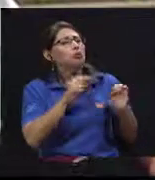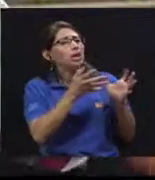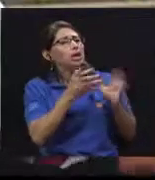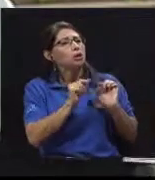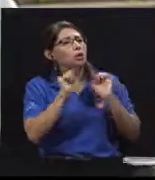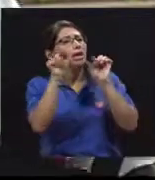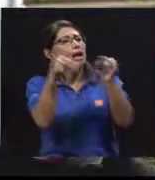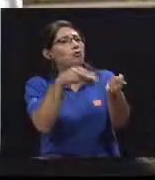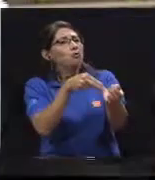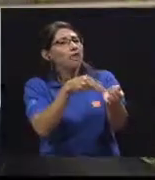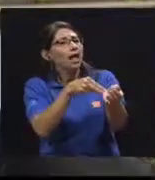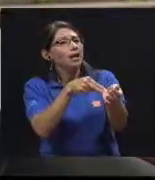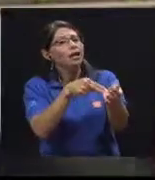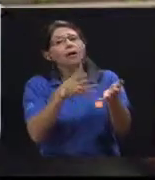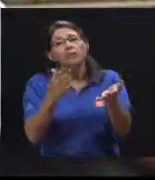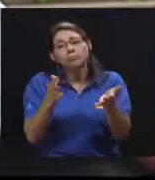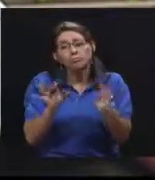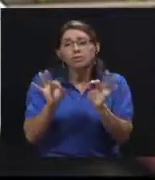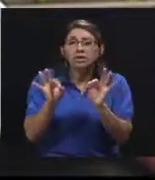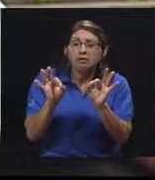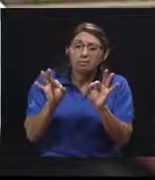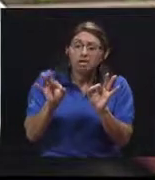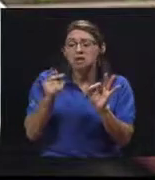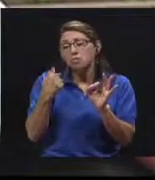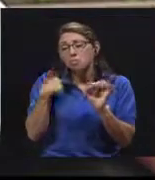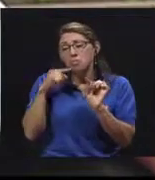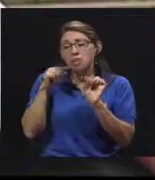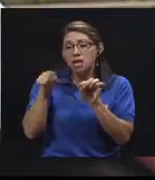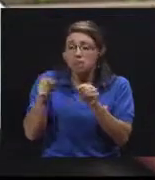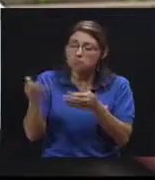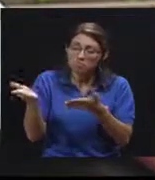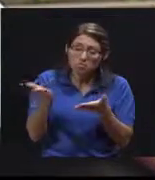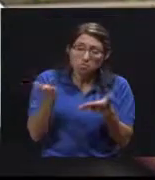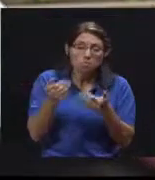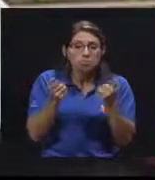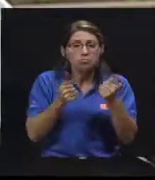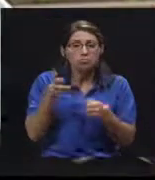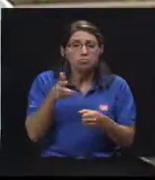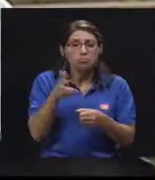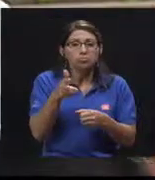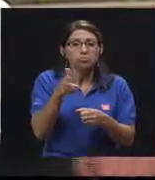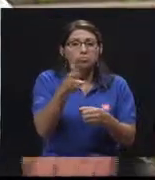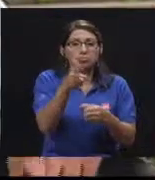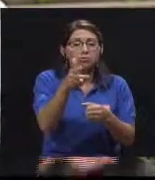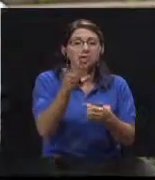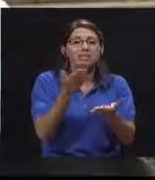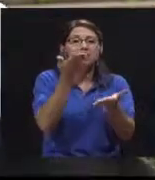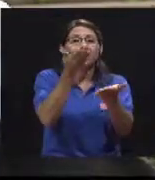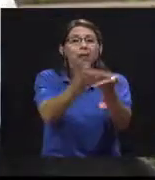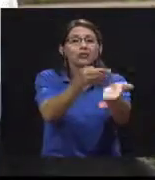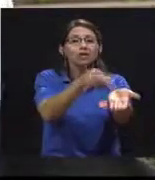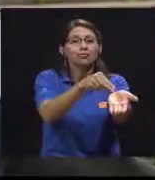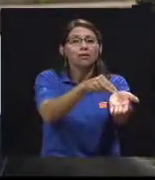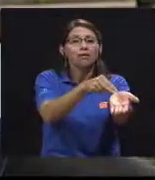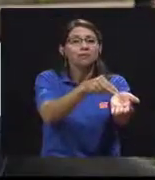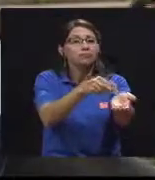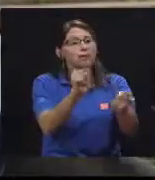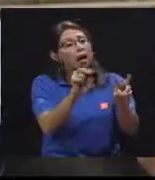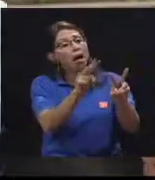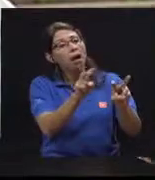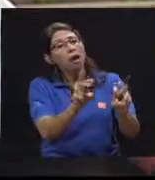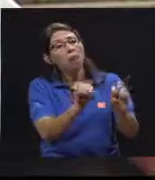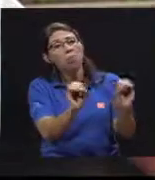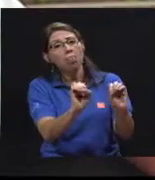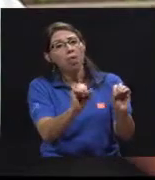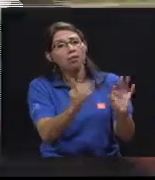Bueno, con todo gusto, pasa adelante, toma asiento, le tomo unos datos, llegamos al hospital y así como nosotros salimos del hospital, va saliendo la persona del